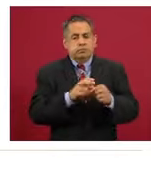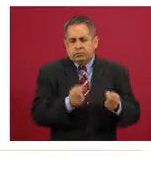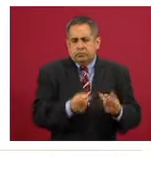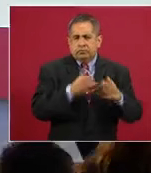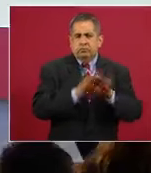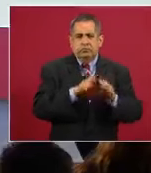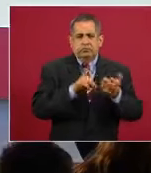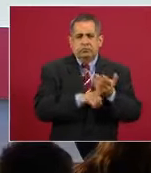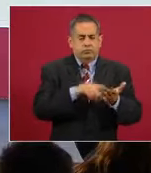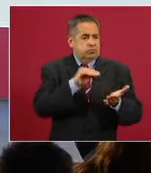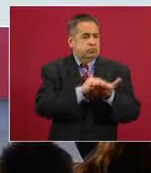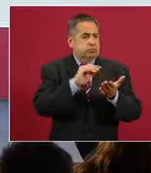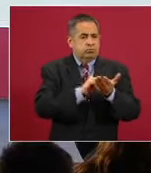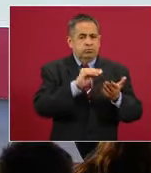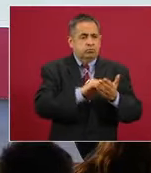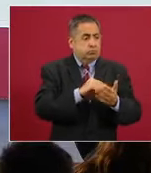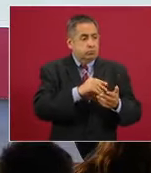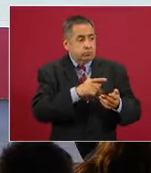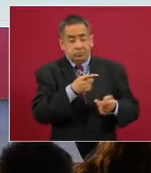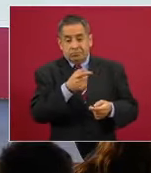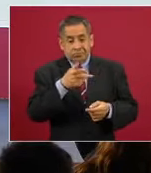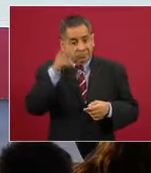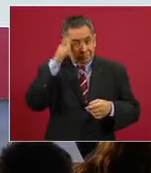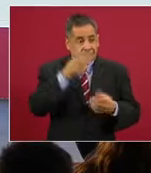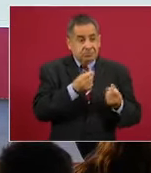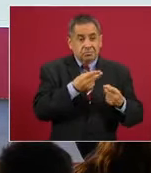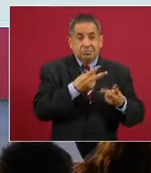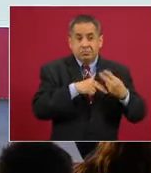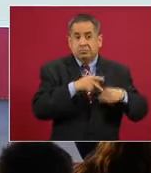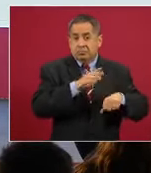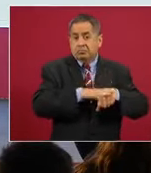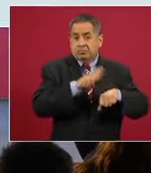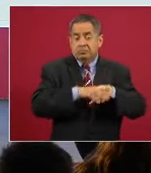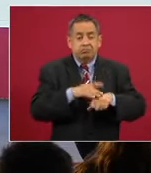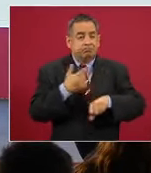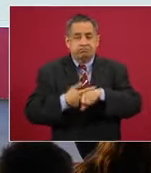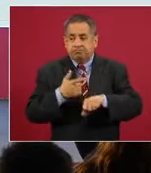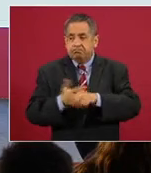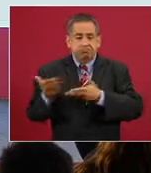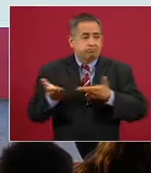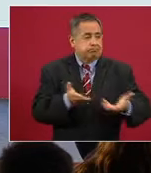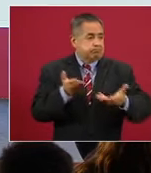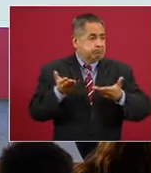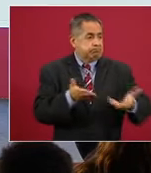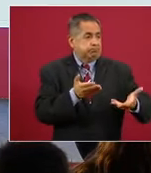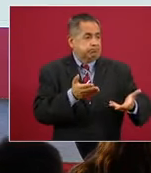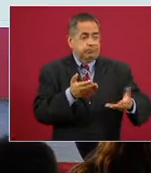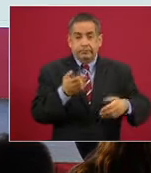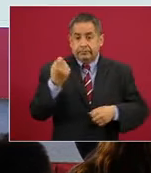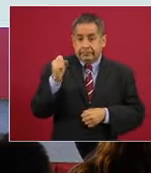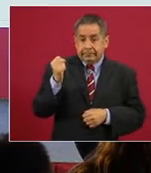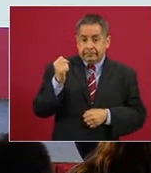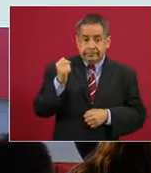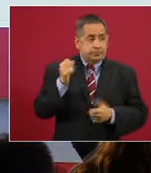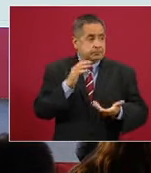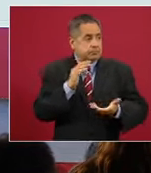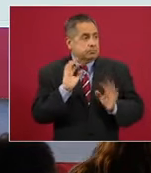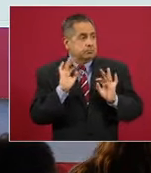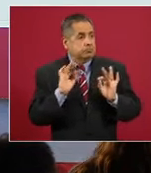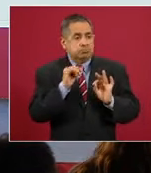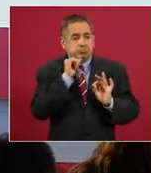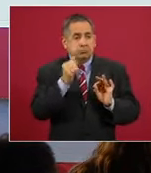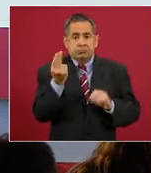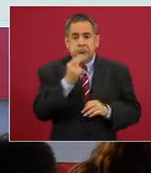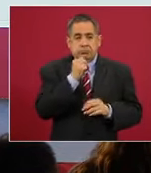se mantuvo en ascenso y desde la primera semana de septiembre ya tiene un cambio rápido de descenso que es